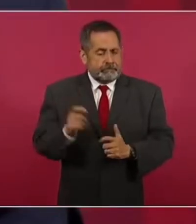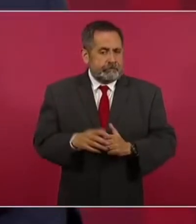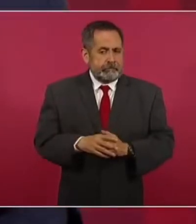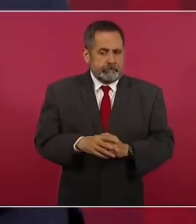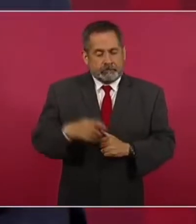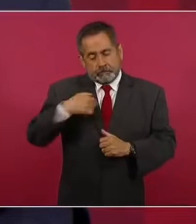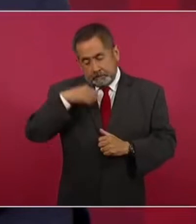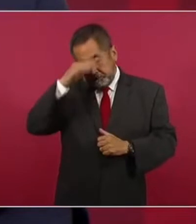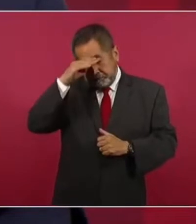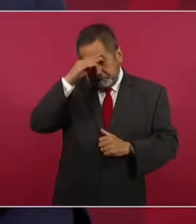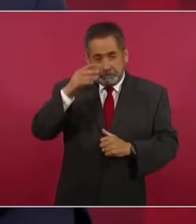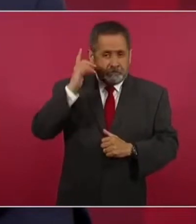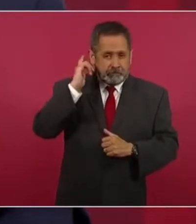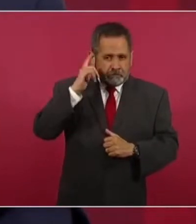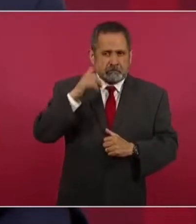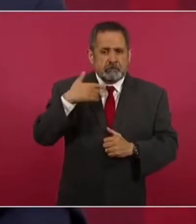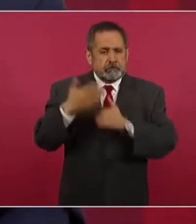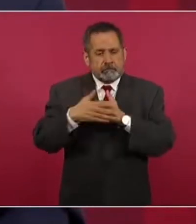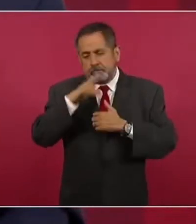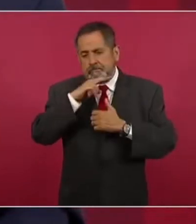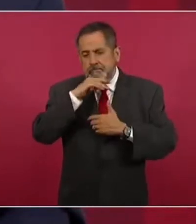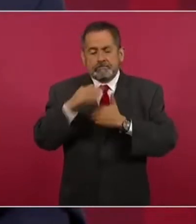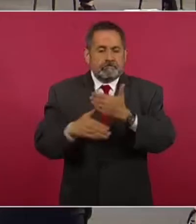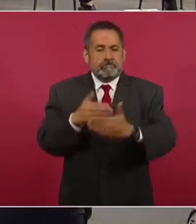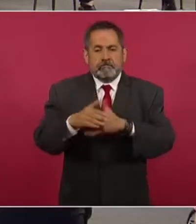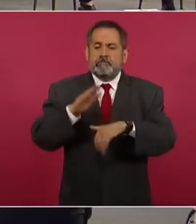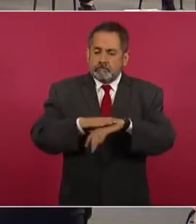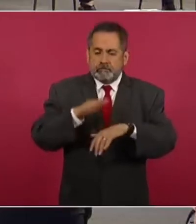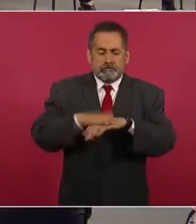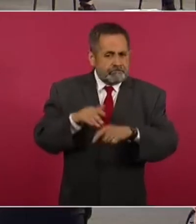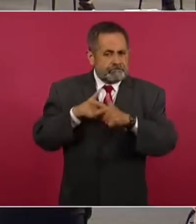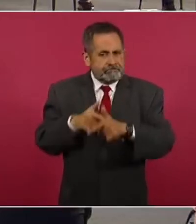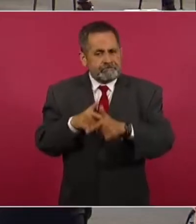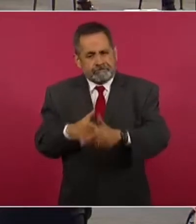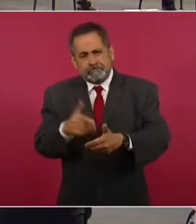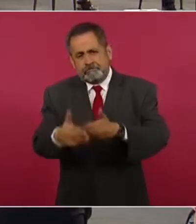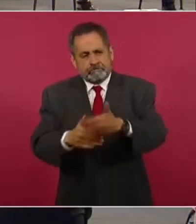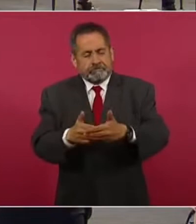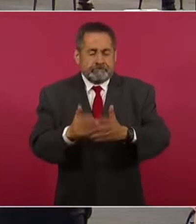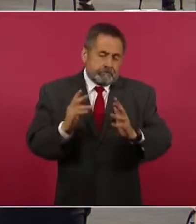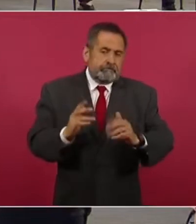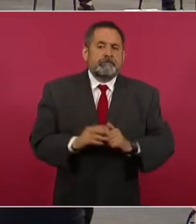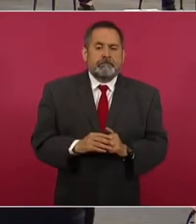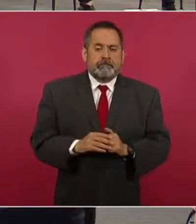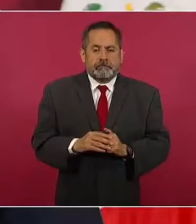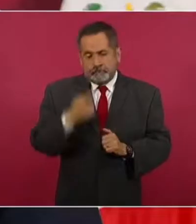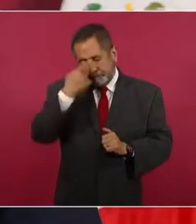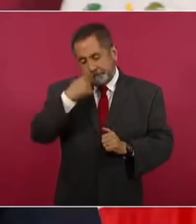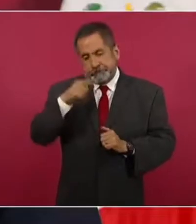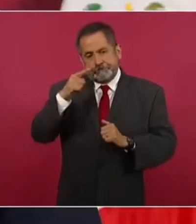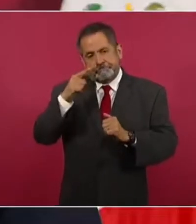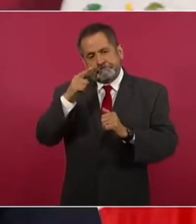yo espero que ya pronto avancemos más y se cumpla